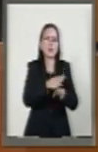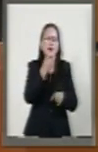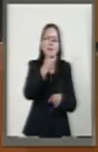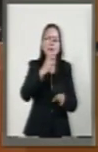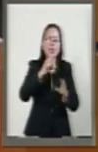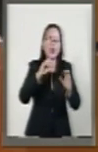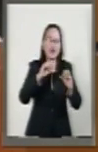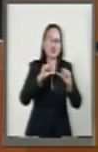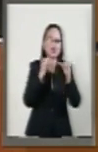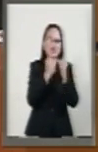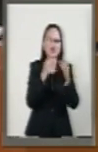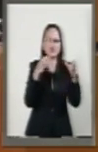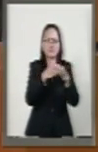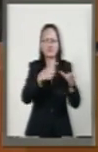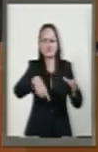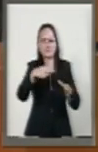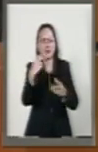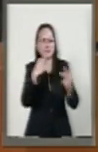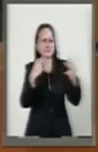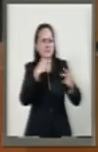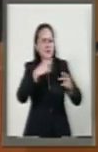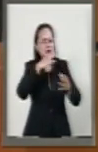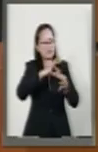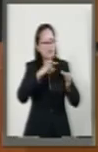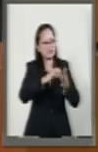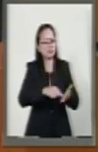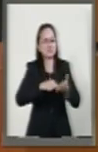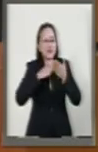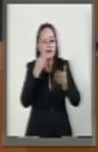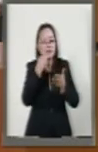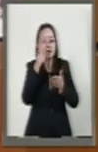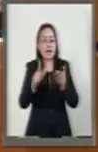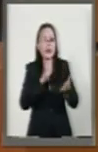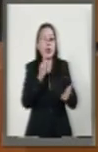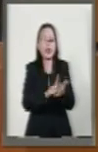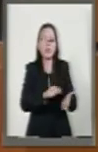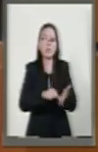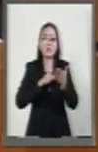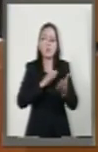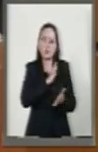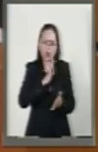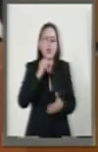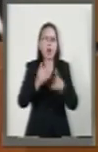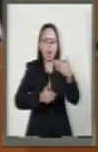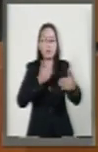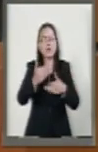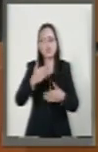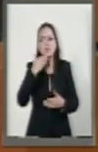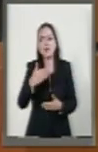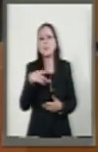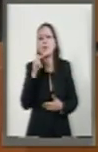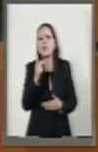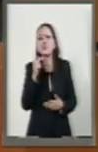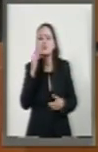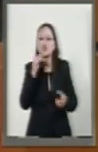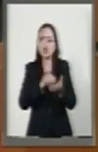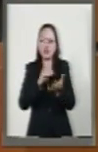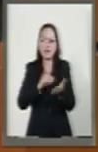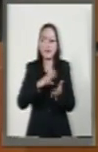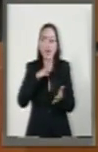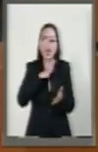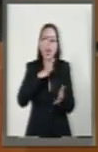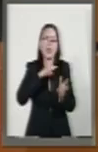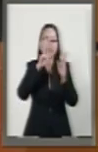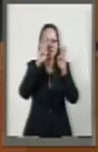civil, en el sentido de que esta ley puede ser un buen avance, pero todavía tiene varios temas